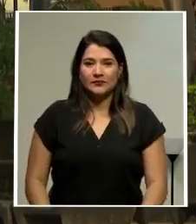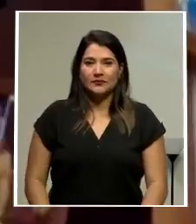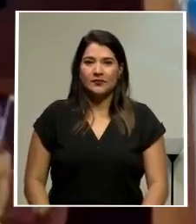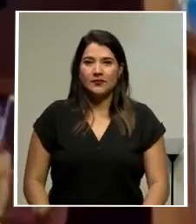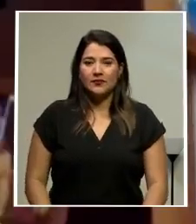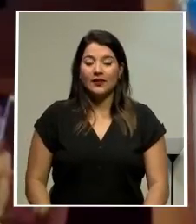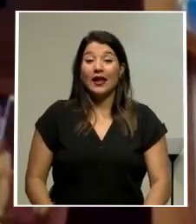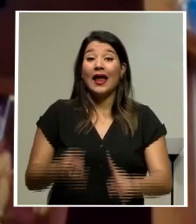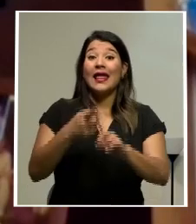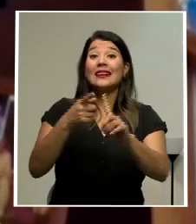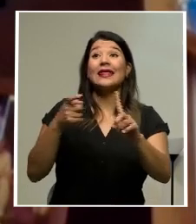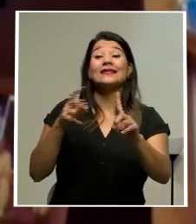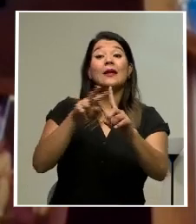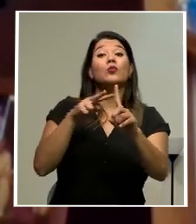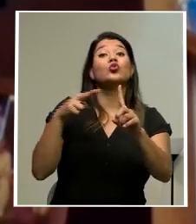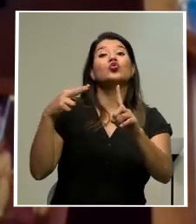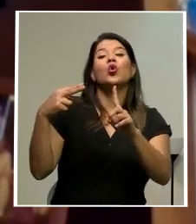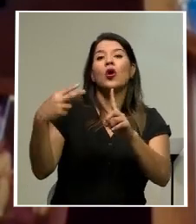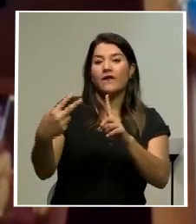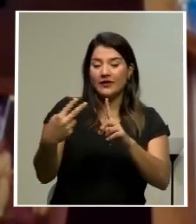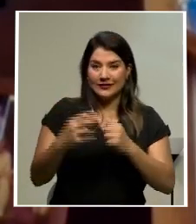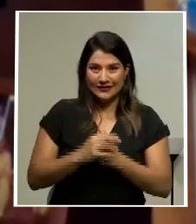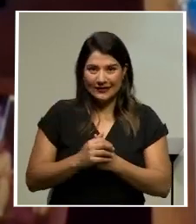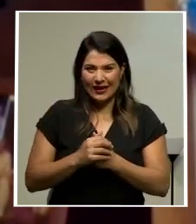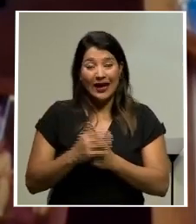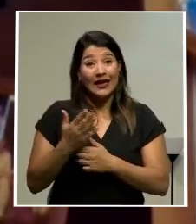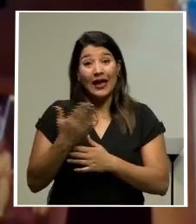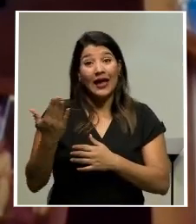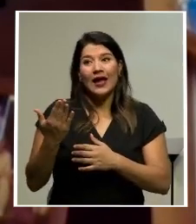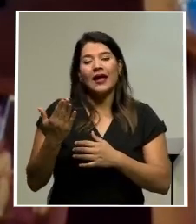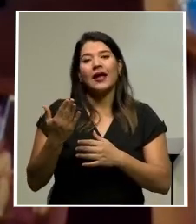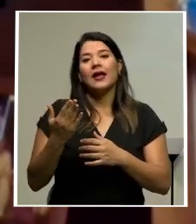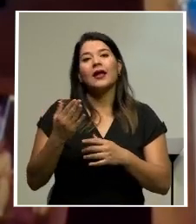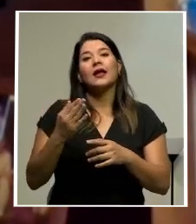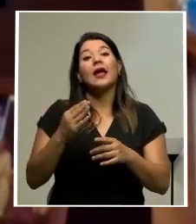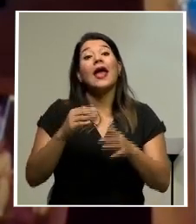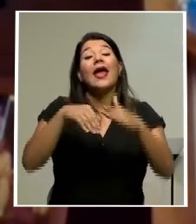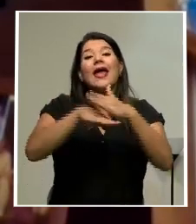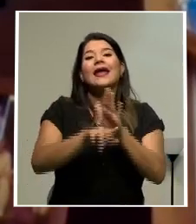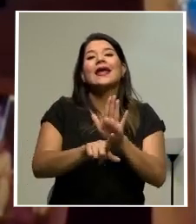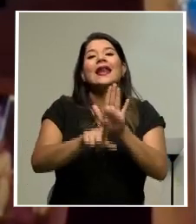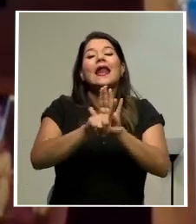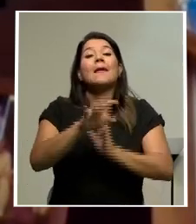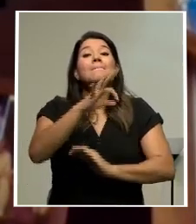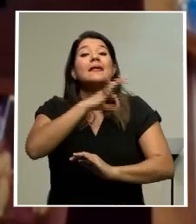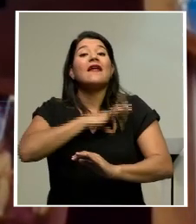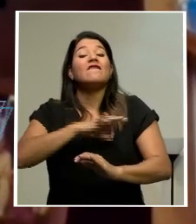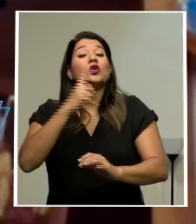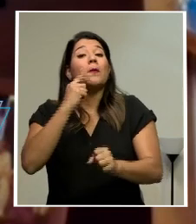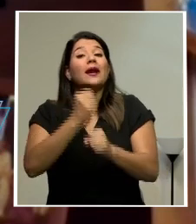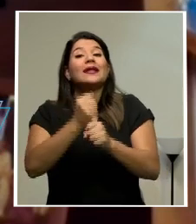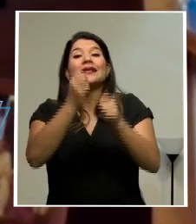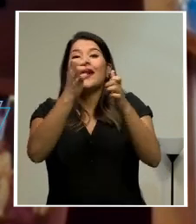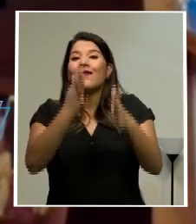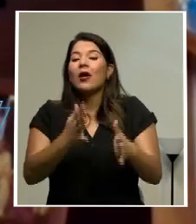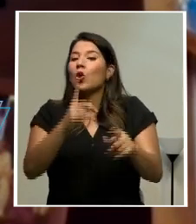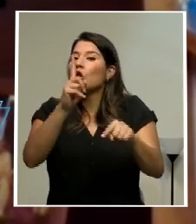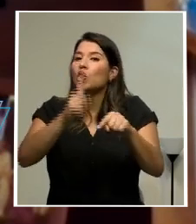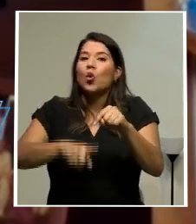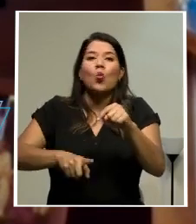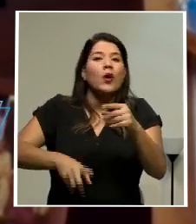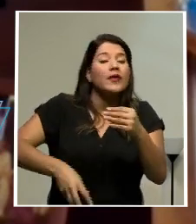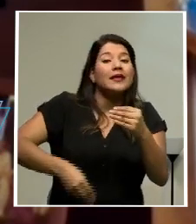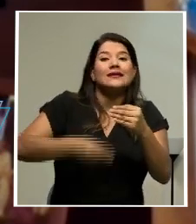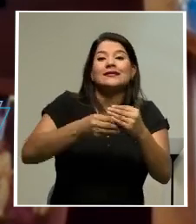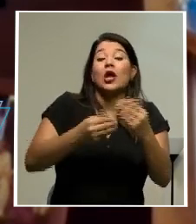En el sentido de que en lo sucesivo no se puede incluir en las convenciones colectivas la creación de nuevos puestos y